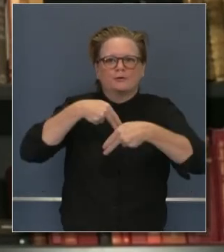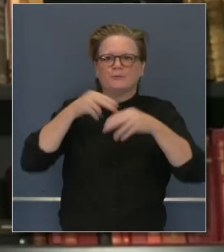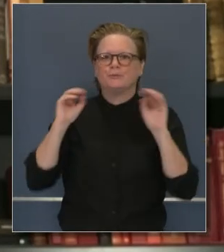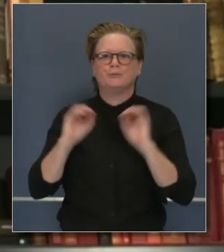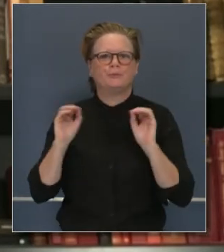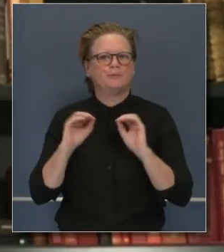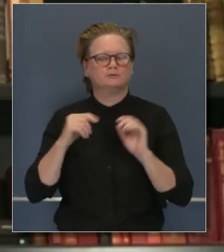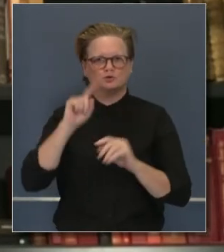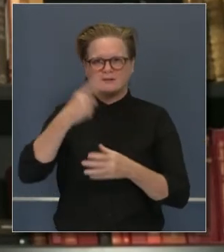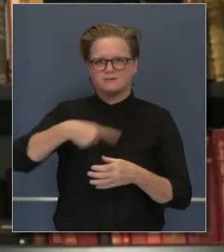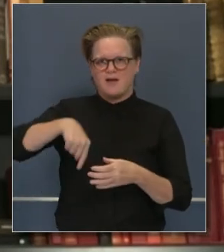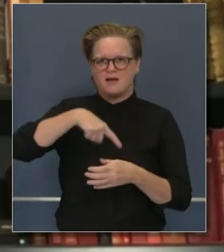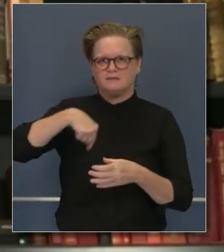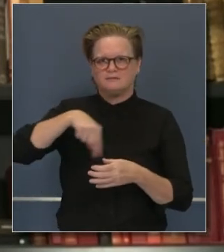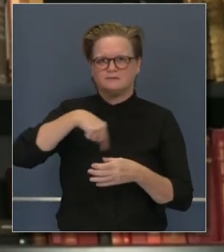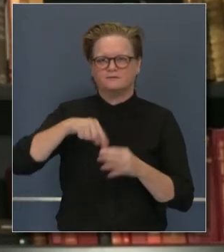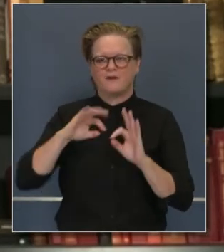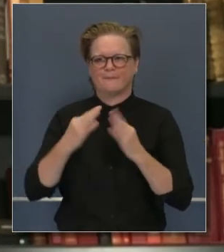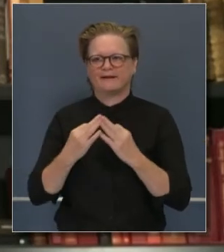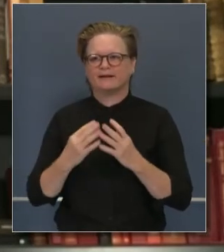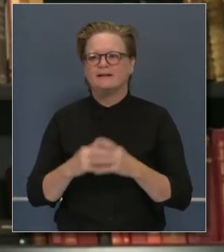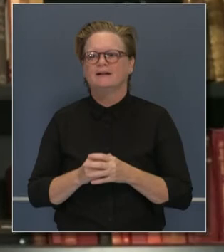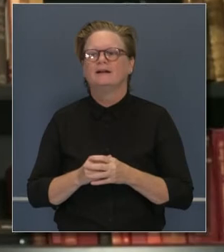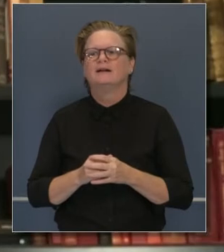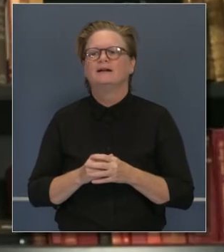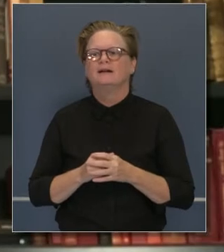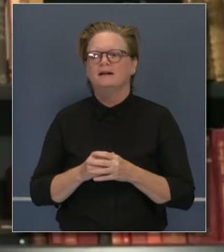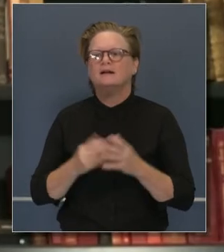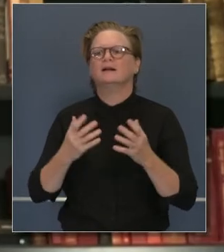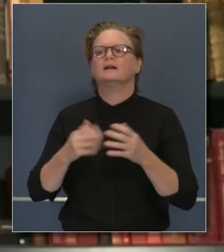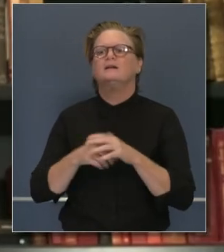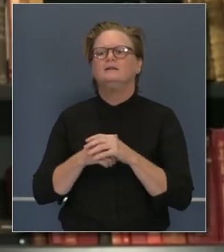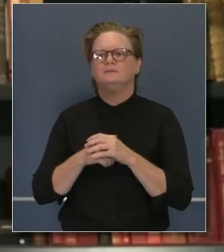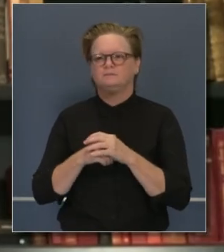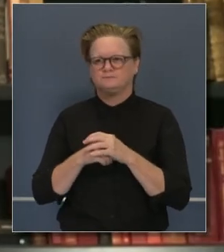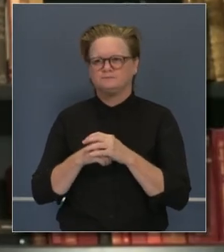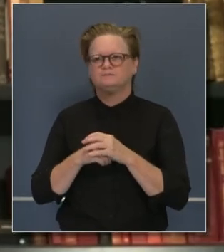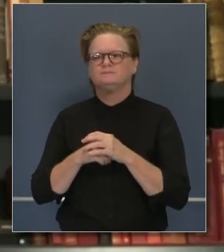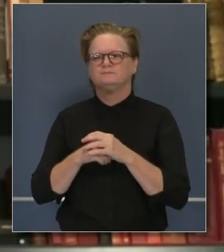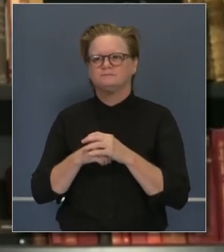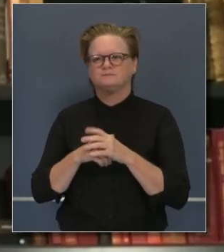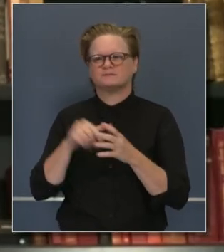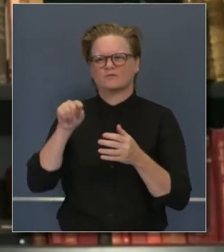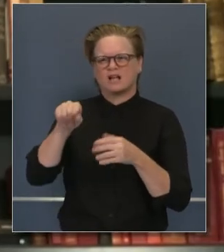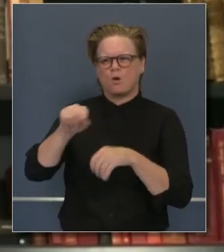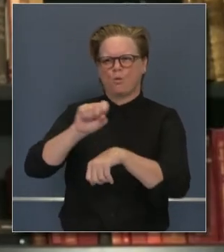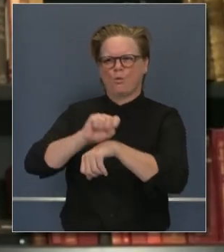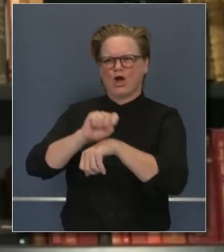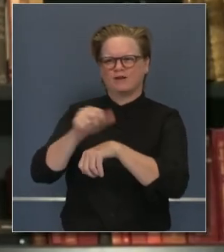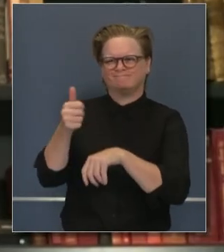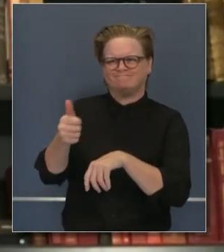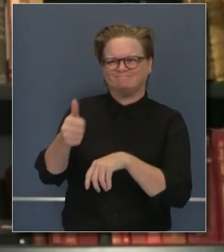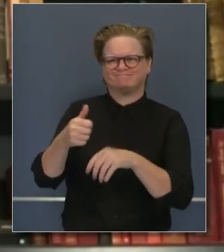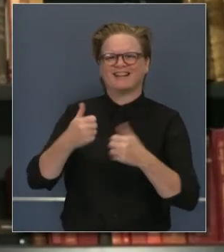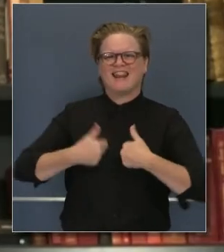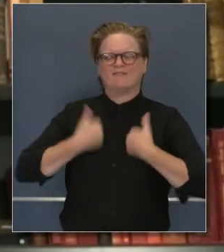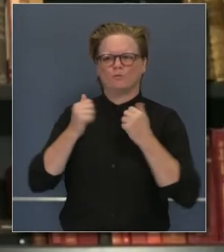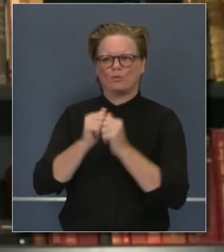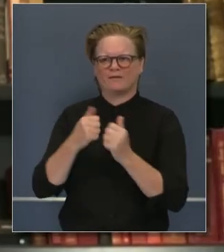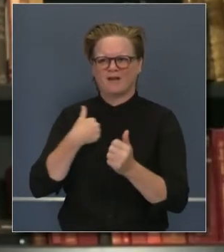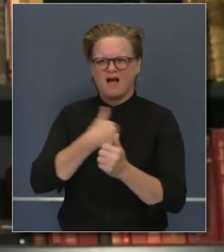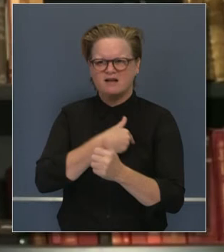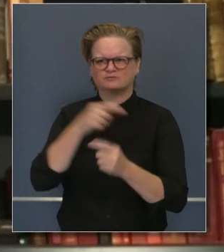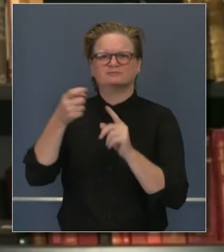que viene del extranjero. Ha estado viviendo con nosotros por muchos, muchos meses. Es parte del capullo